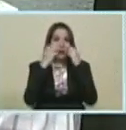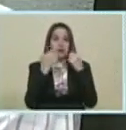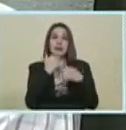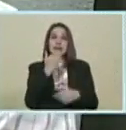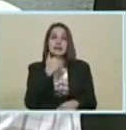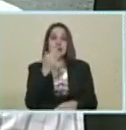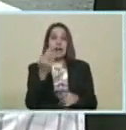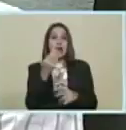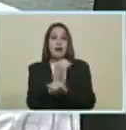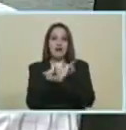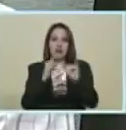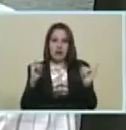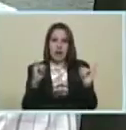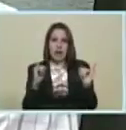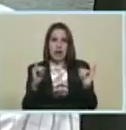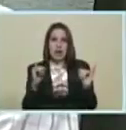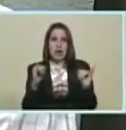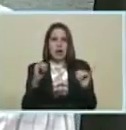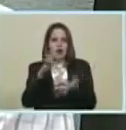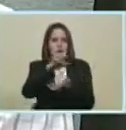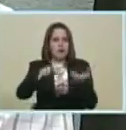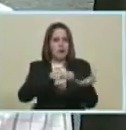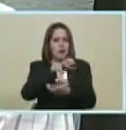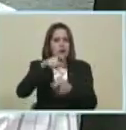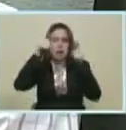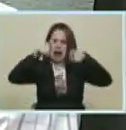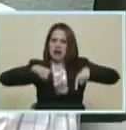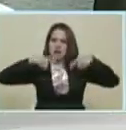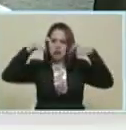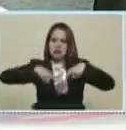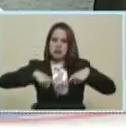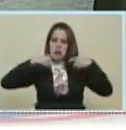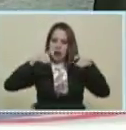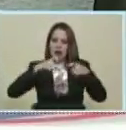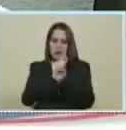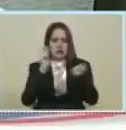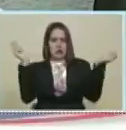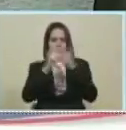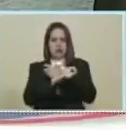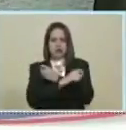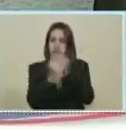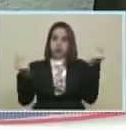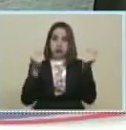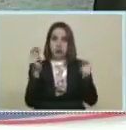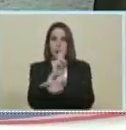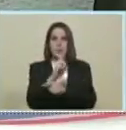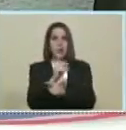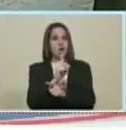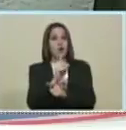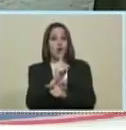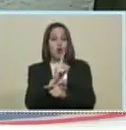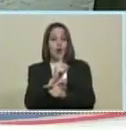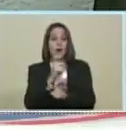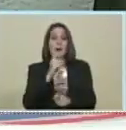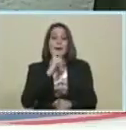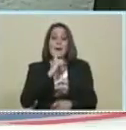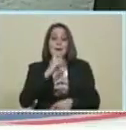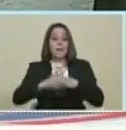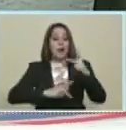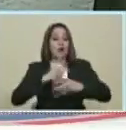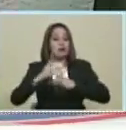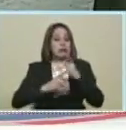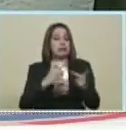El problema De la agricultura No un problema Que se cambia De un día para otro Pues son procesos complejos No es que lo que nosotros